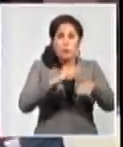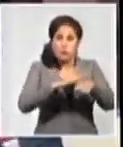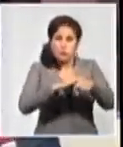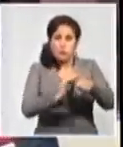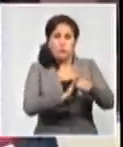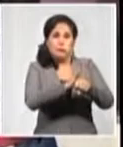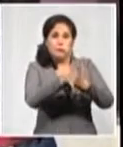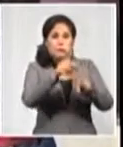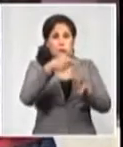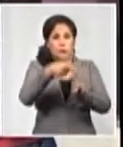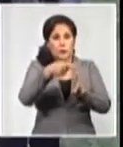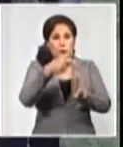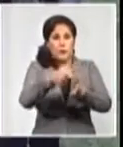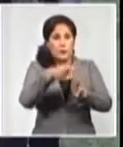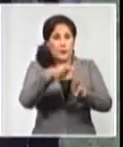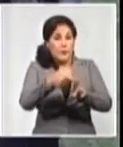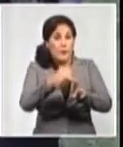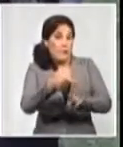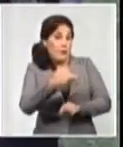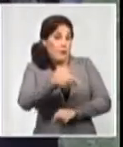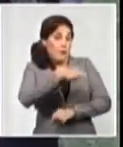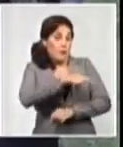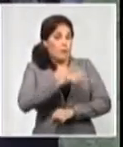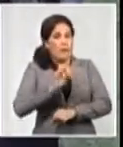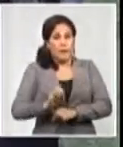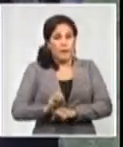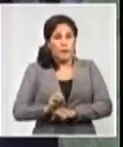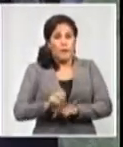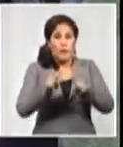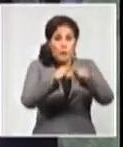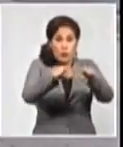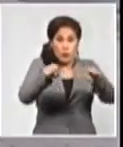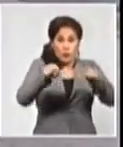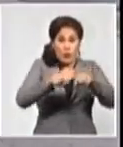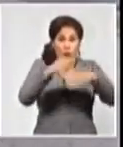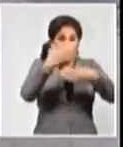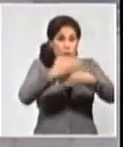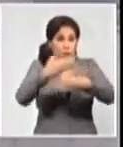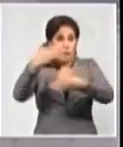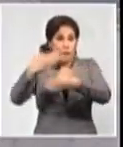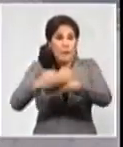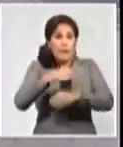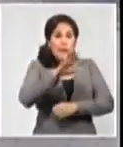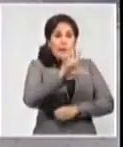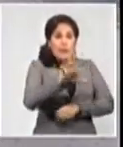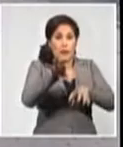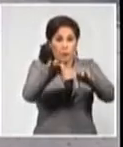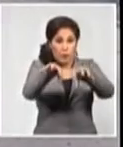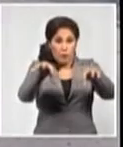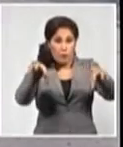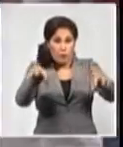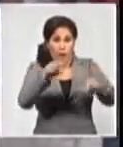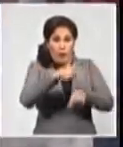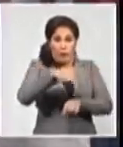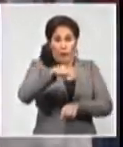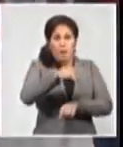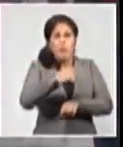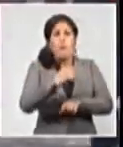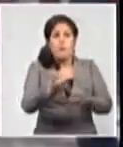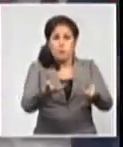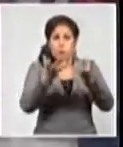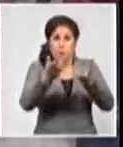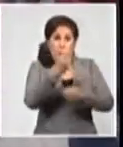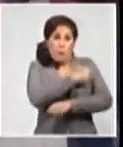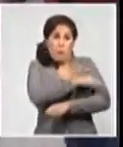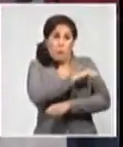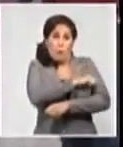la COVID-19 diagnosticados en los últimos días. De las zonas delimitadas, 5 se encuentran en el casco urbano, lugar de mayor densidad poblacional